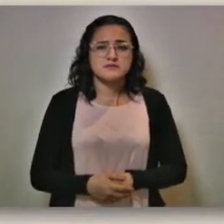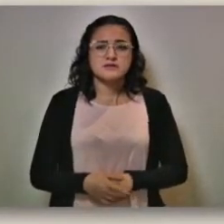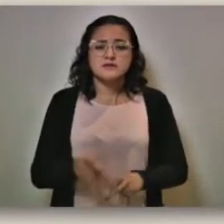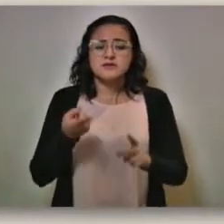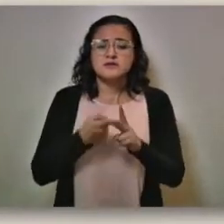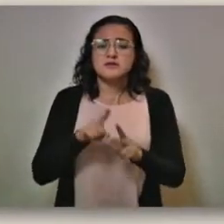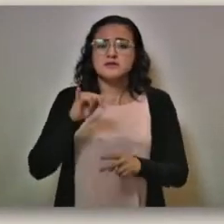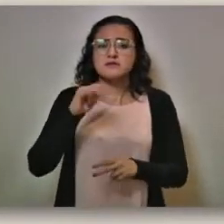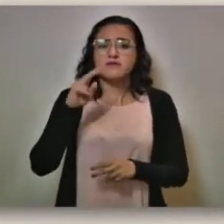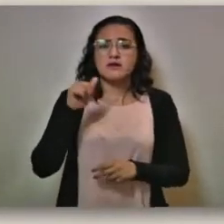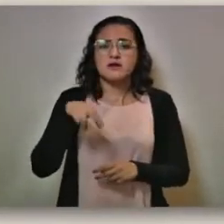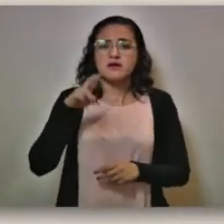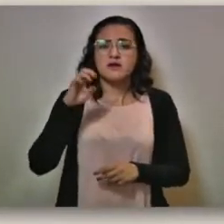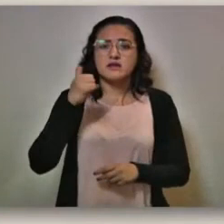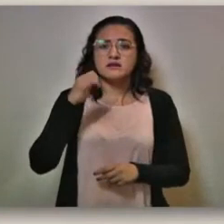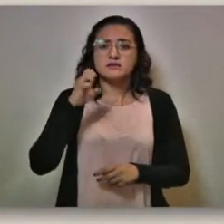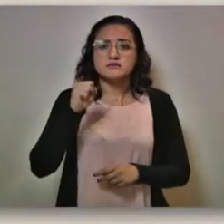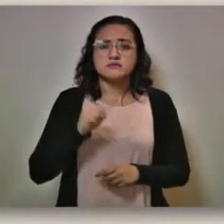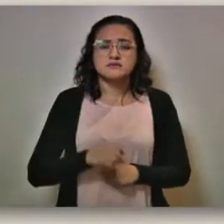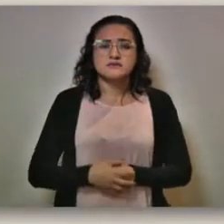Empezamos, Iván Reyes, Diario Cambio.